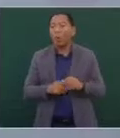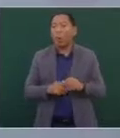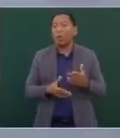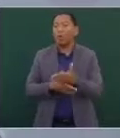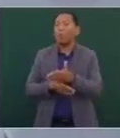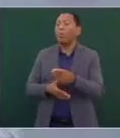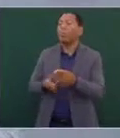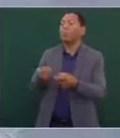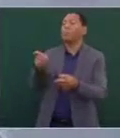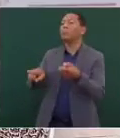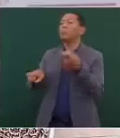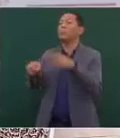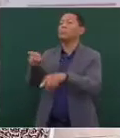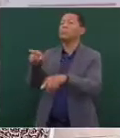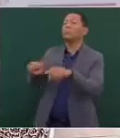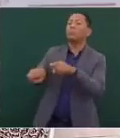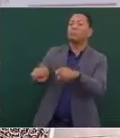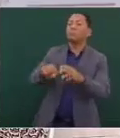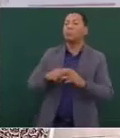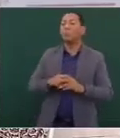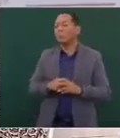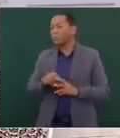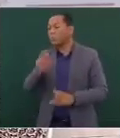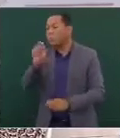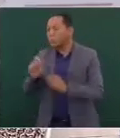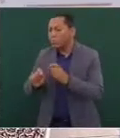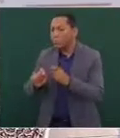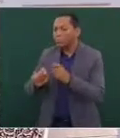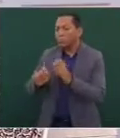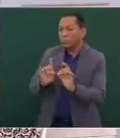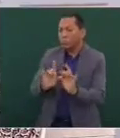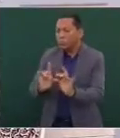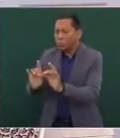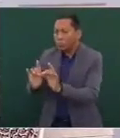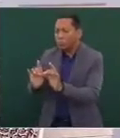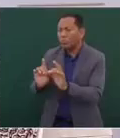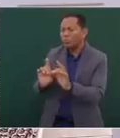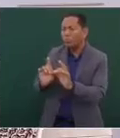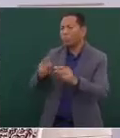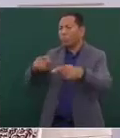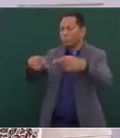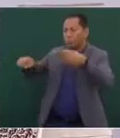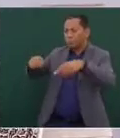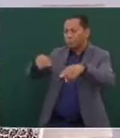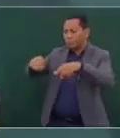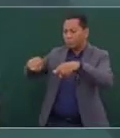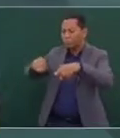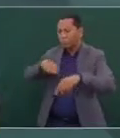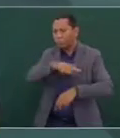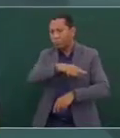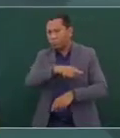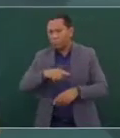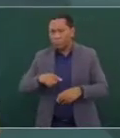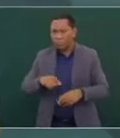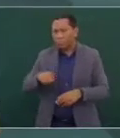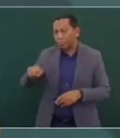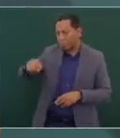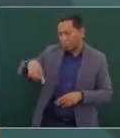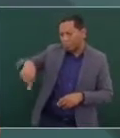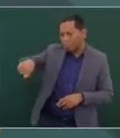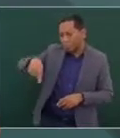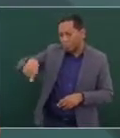y conducían las operaciones que llevaban a cabo las corporaciones